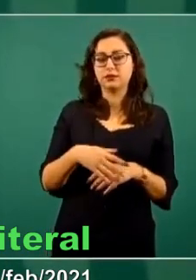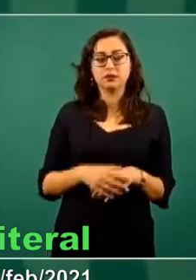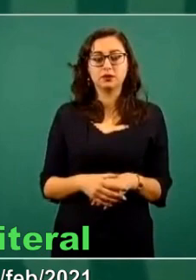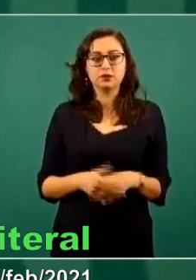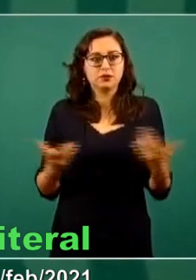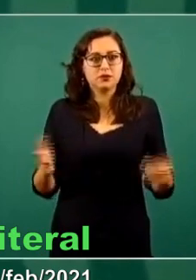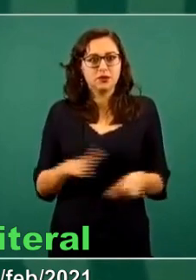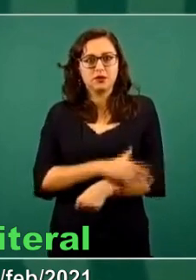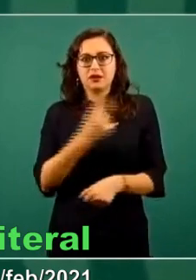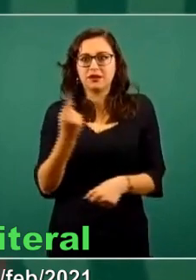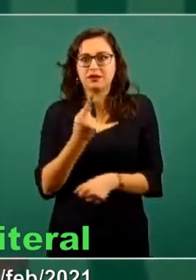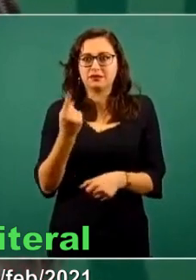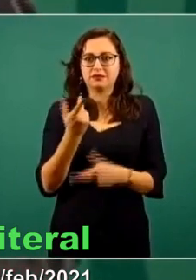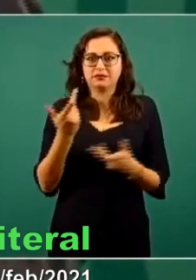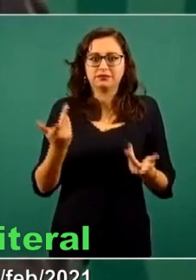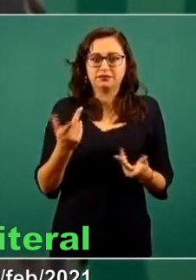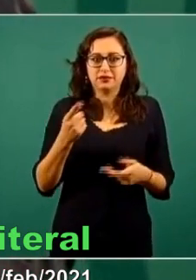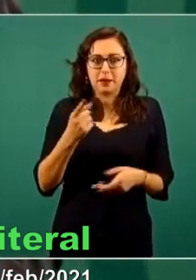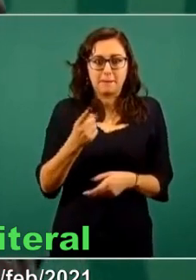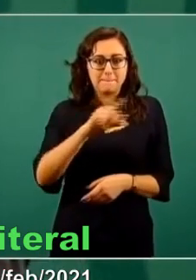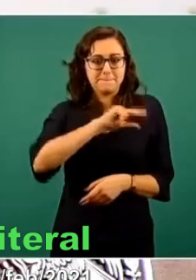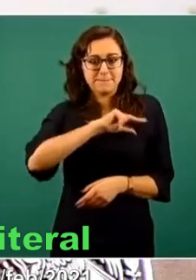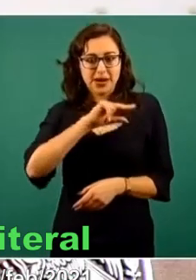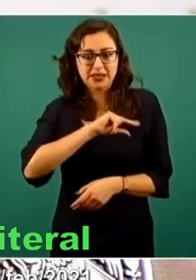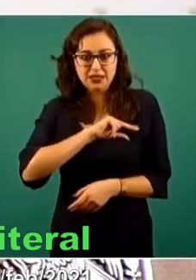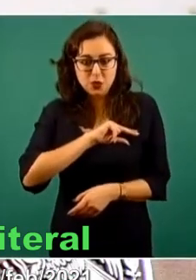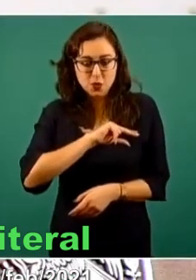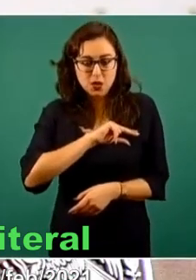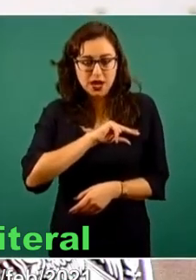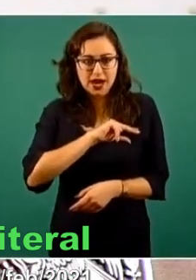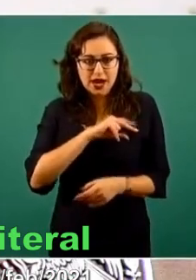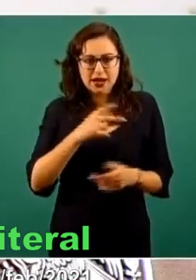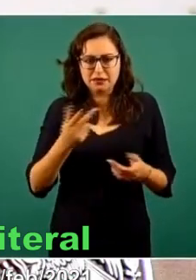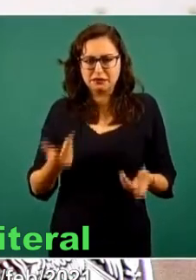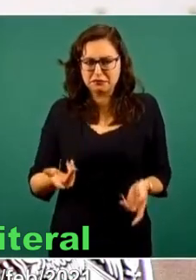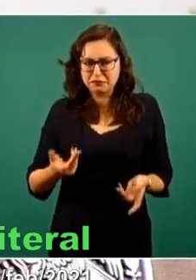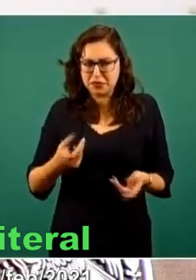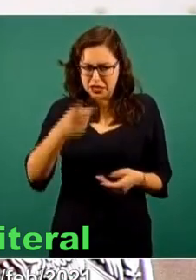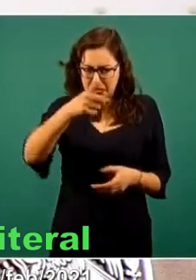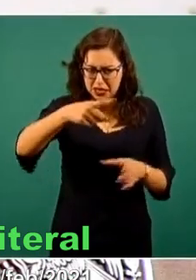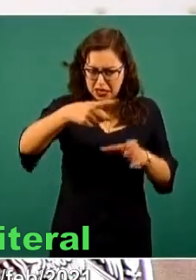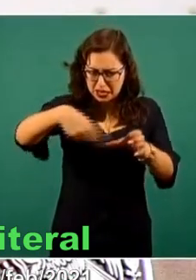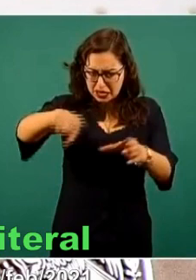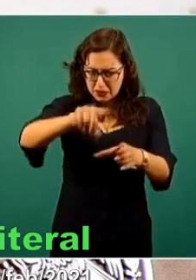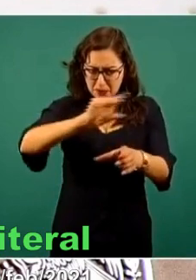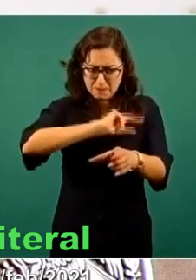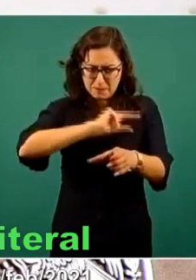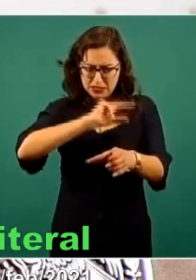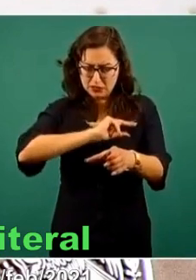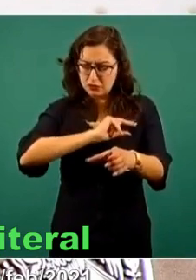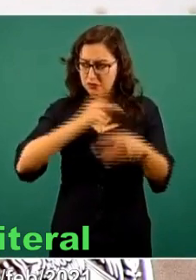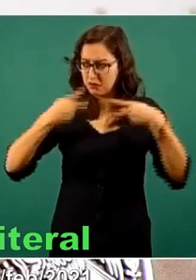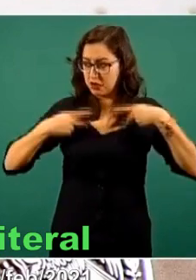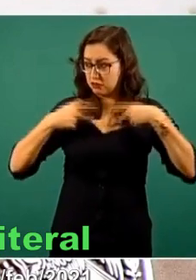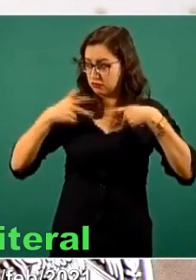representan el interés